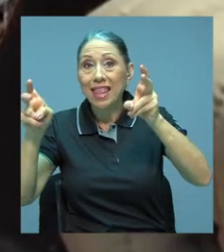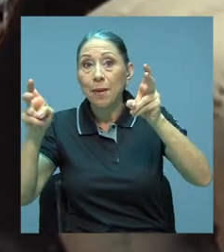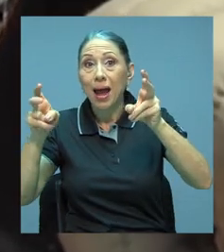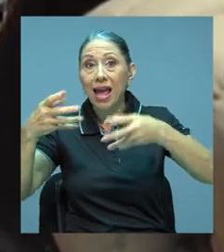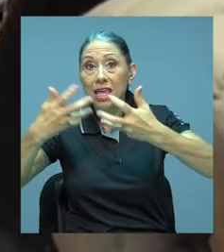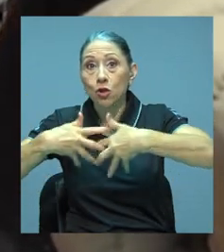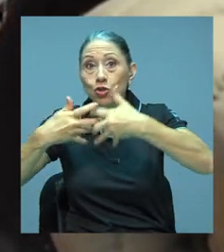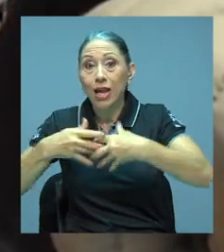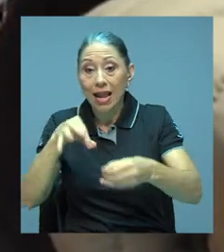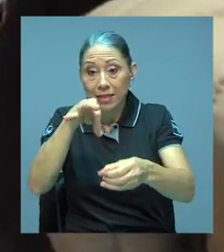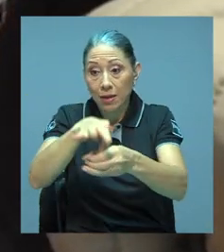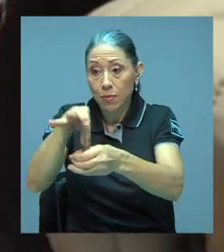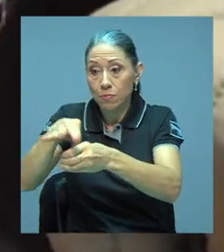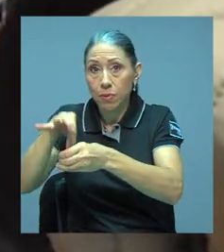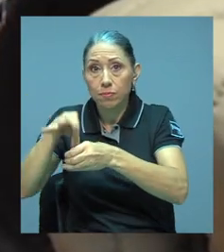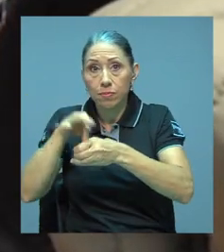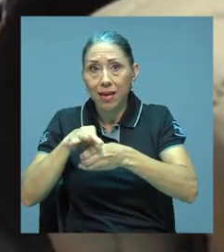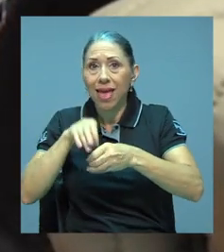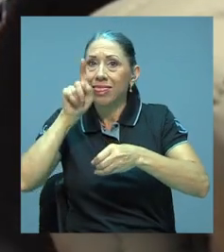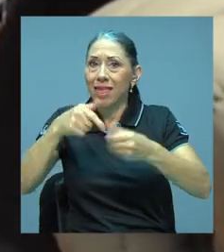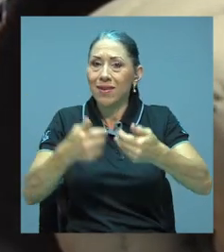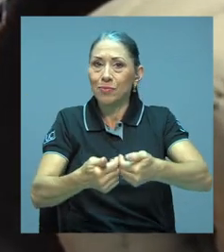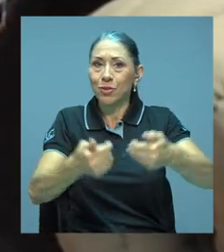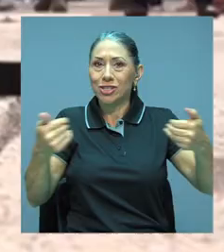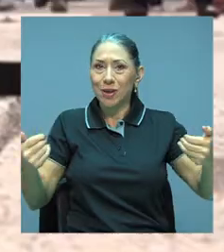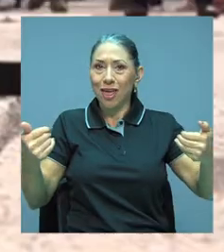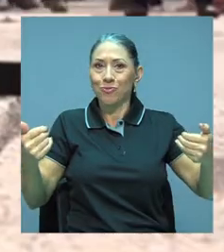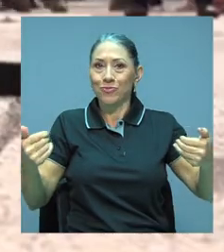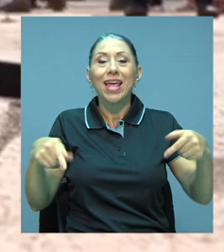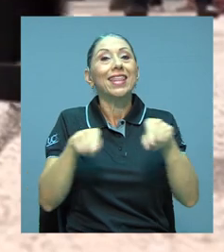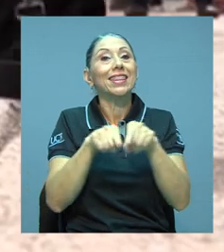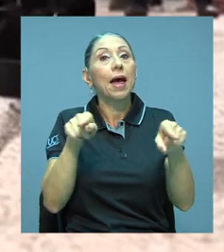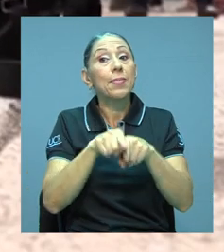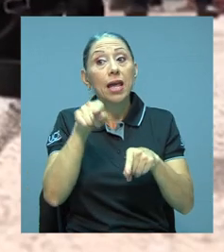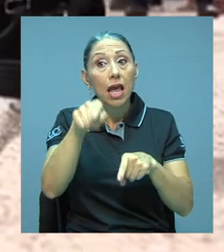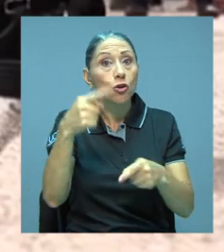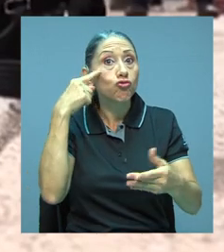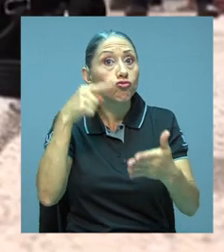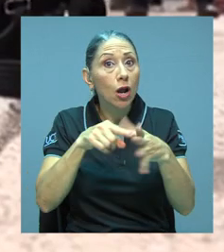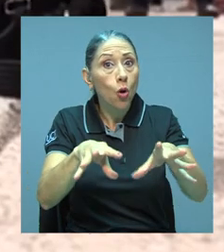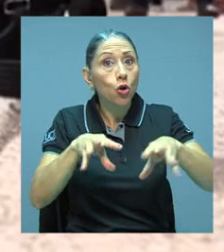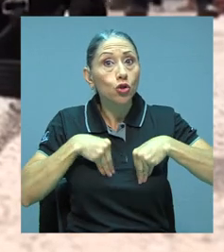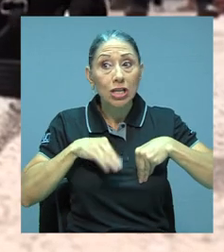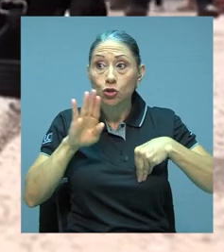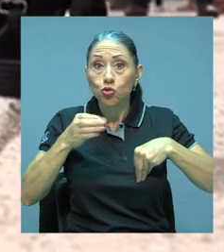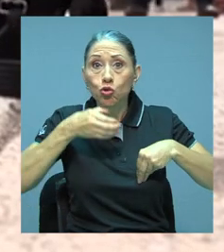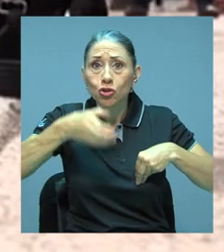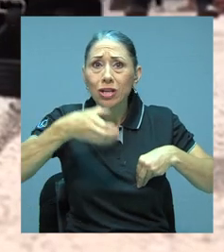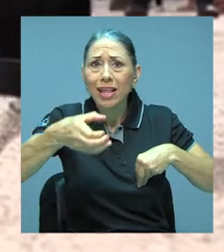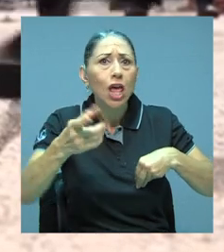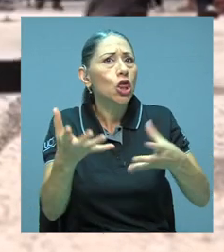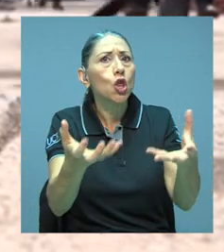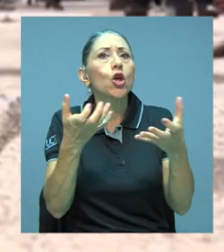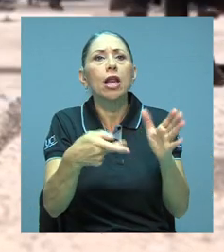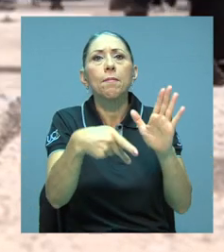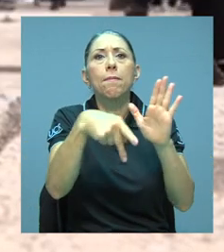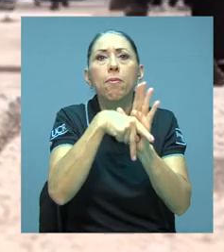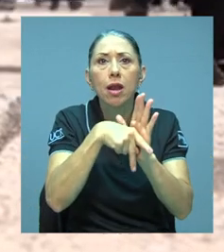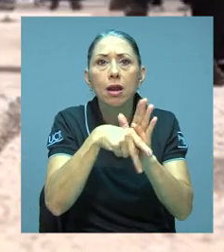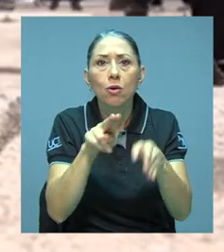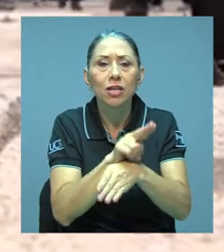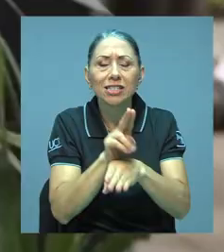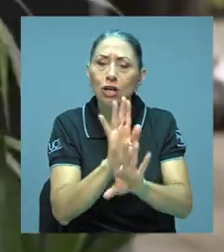cáñamo deben plantearse por separado. Adicionalmente, reconocen que sus observaciones no buscan impedir la utilización del cannabis,